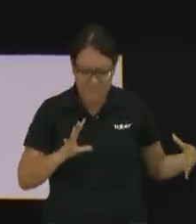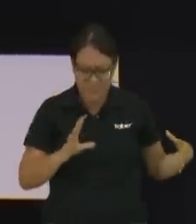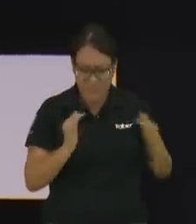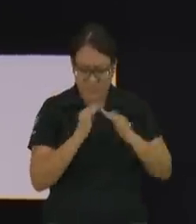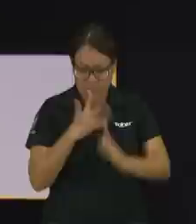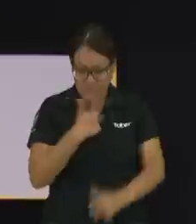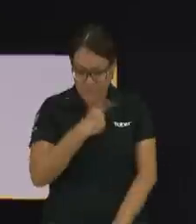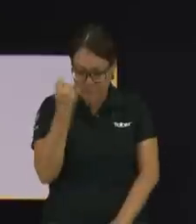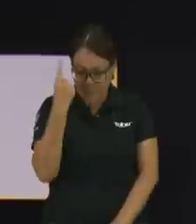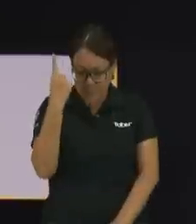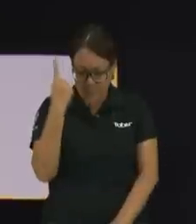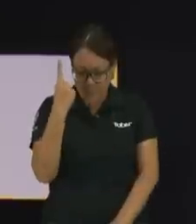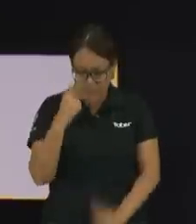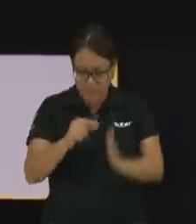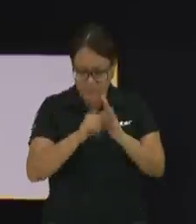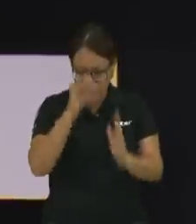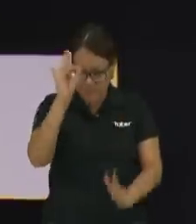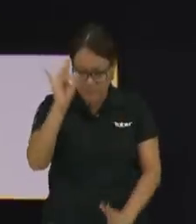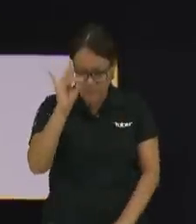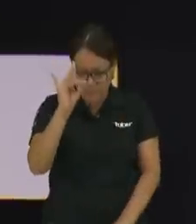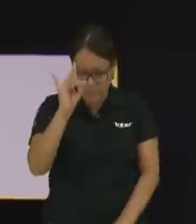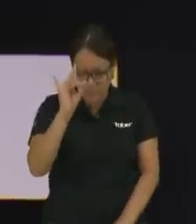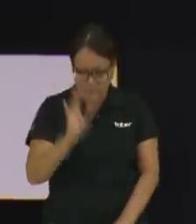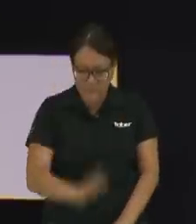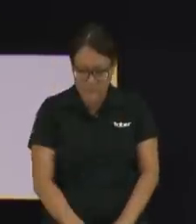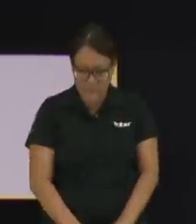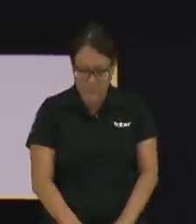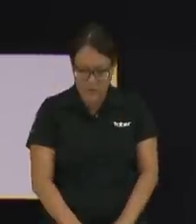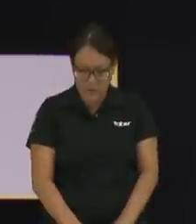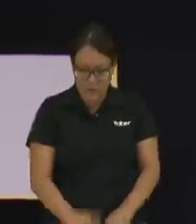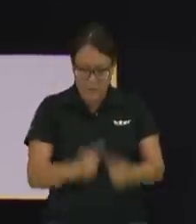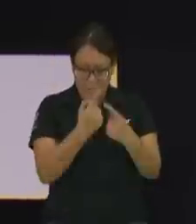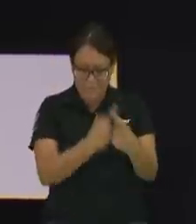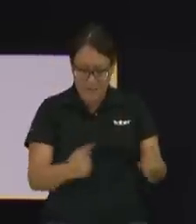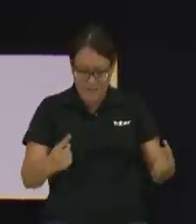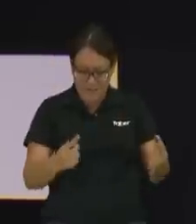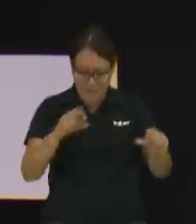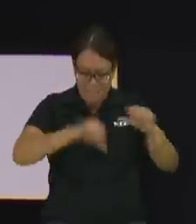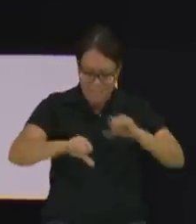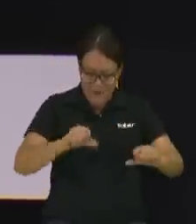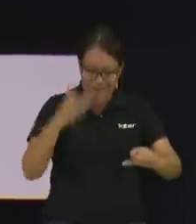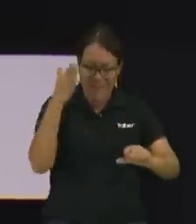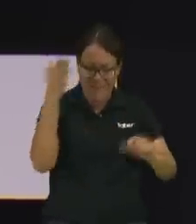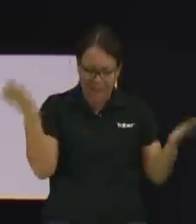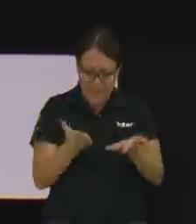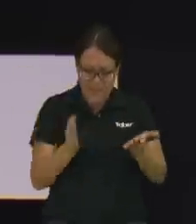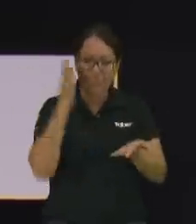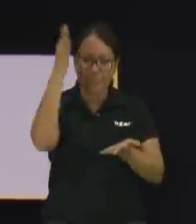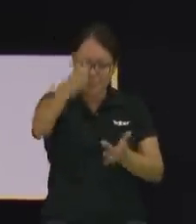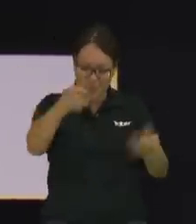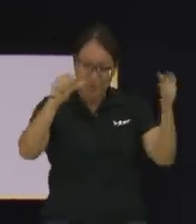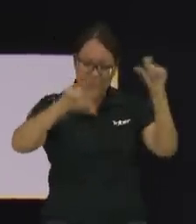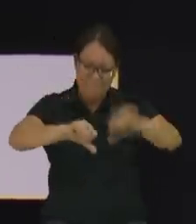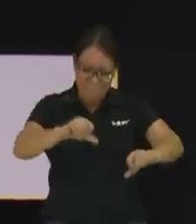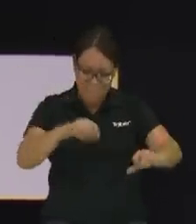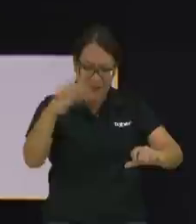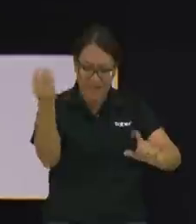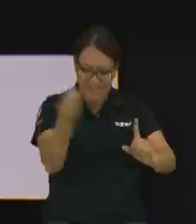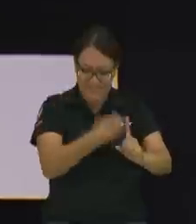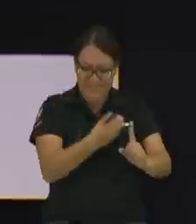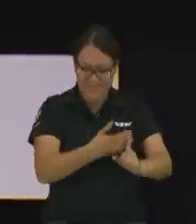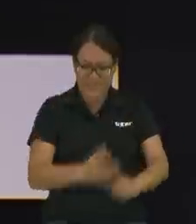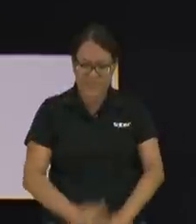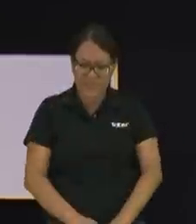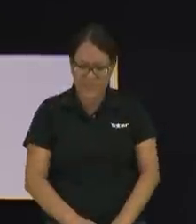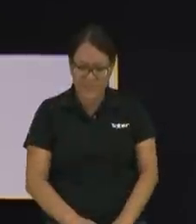entenderemos señor el versículo 8 que dice el que sembrar iniquidad iniquidad segará y la vara de su insolencia